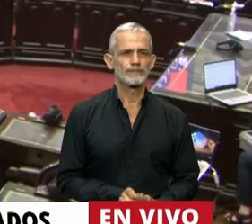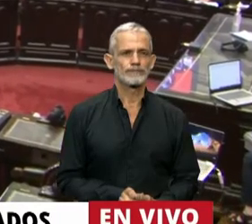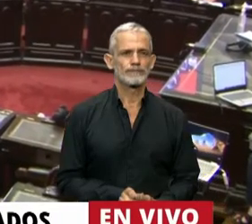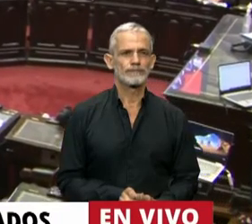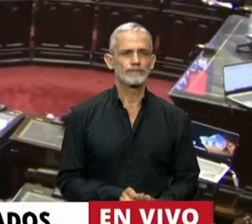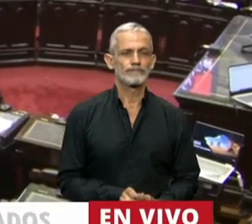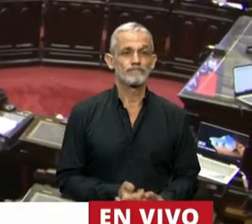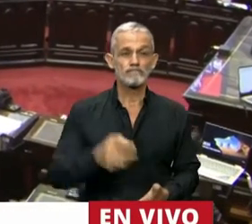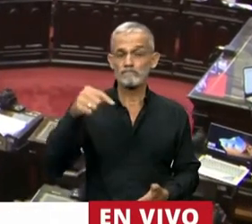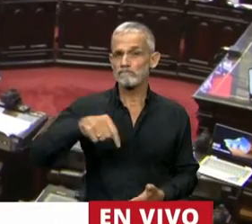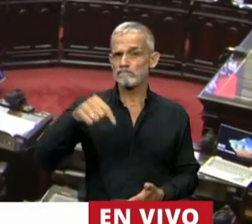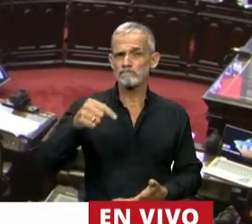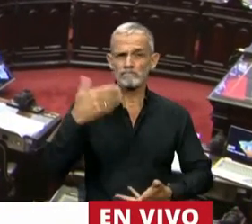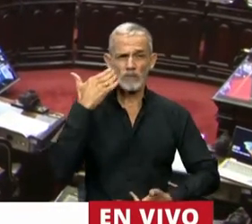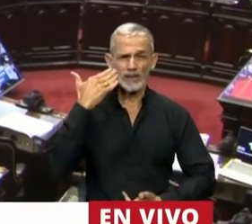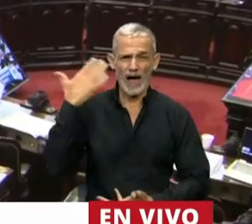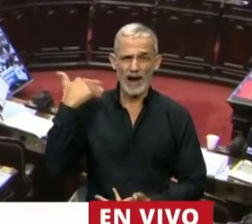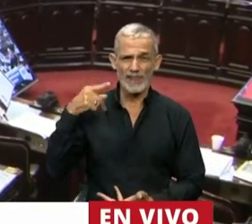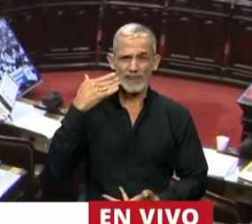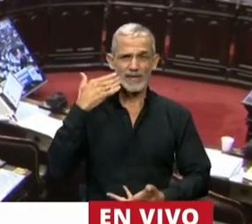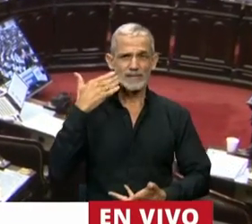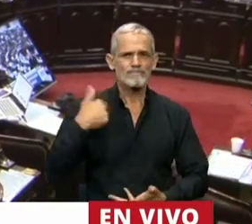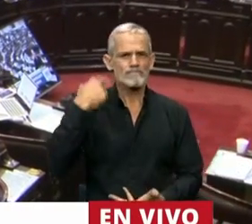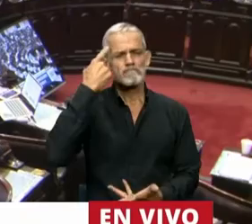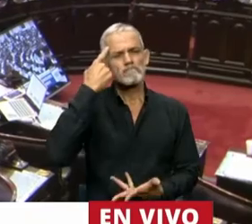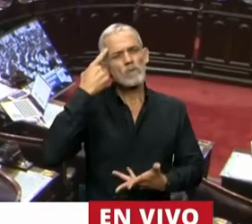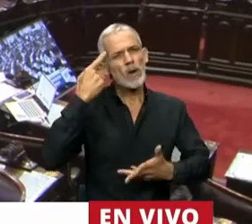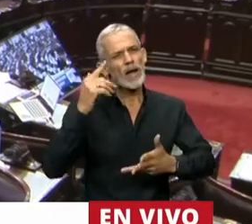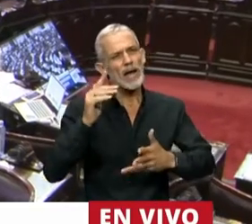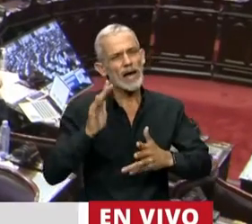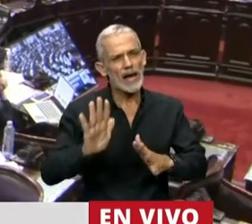Esta tarde creo que...